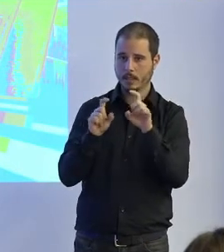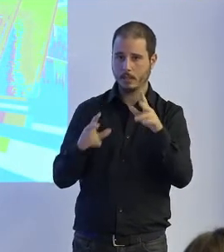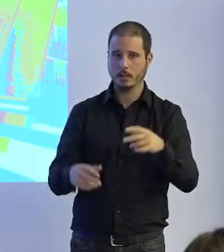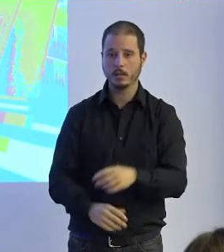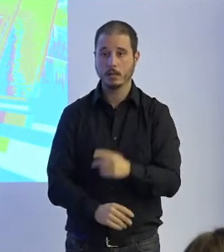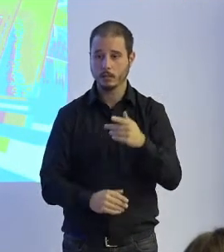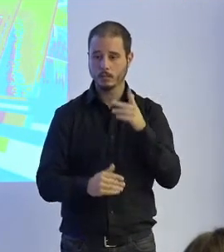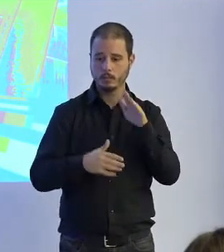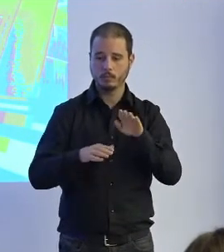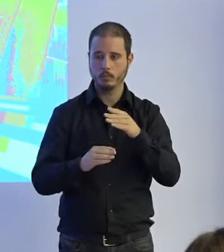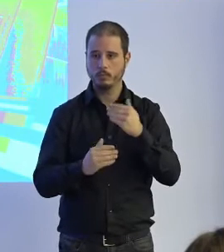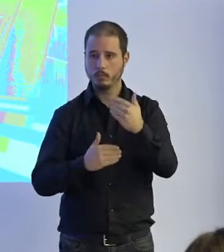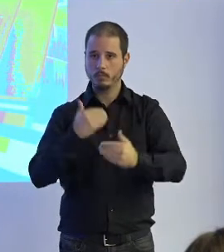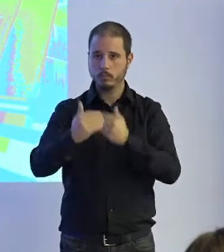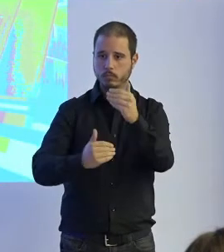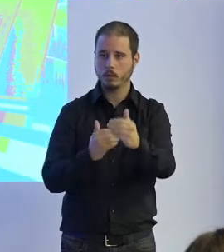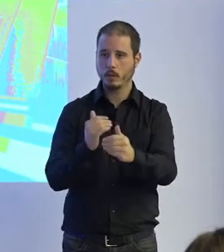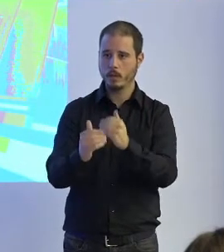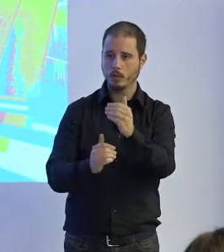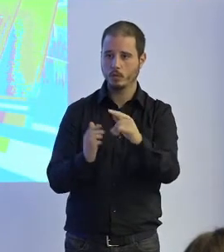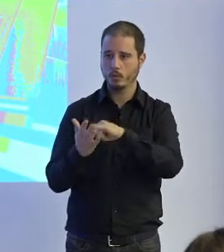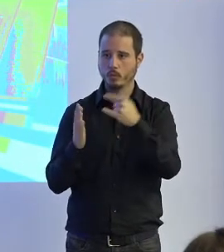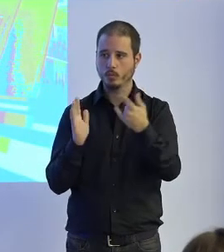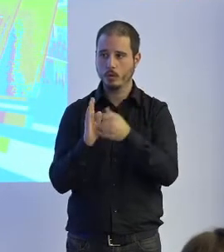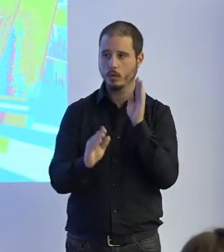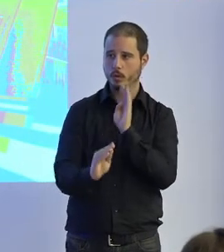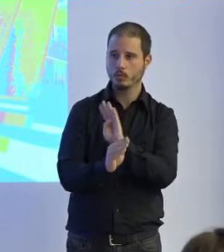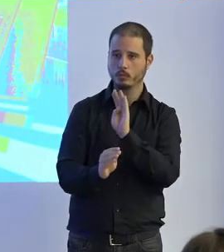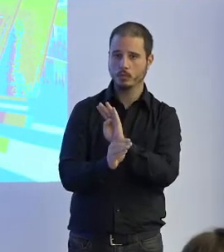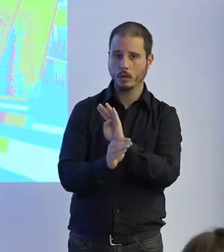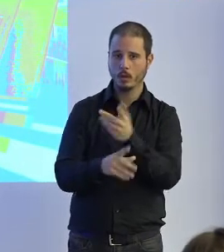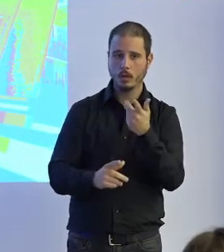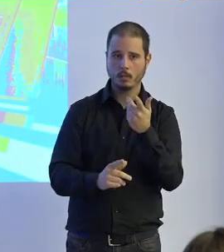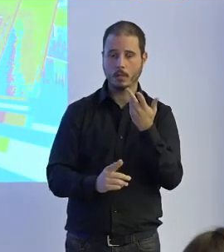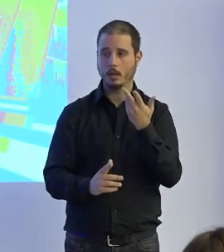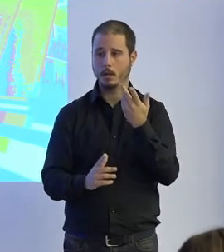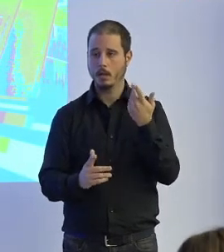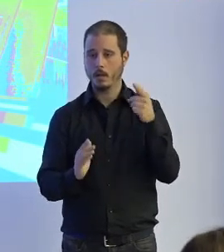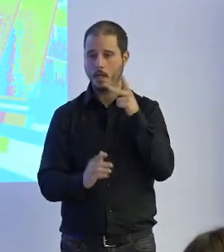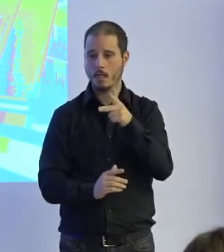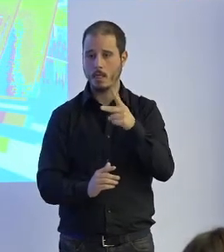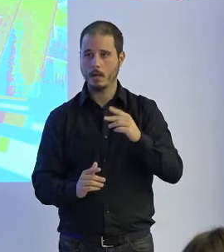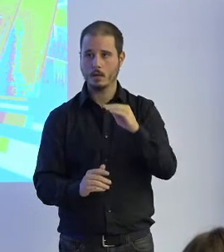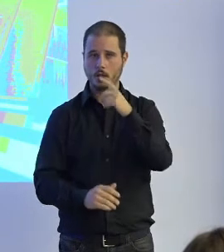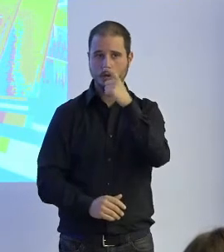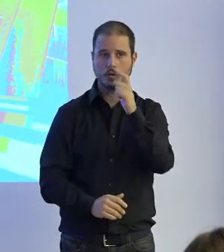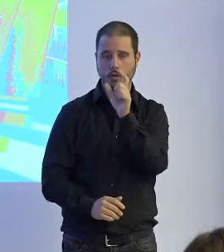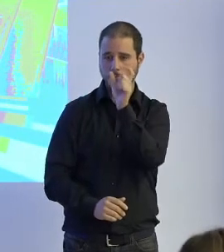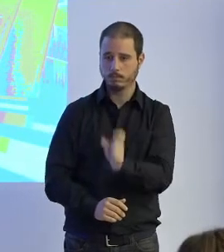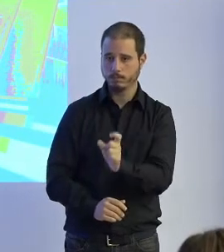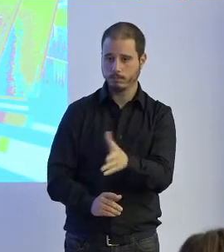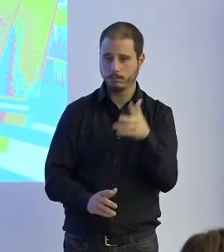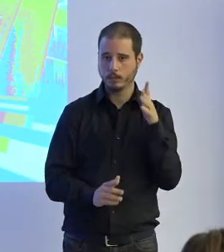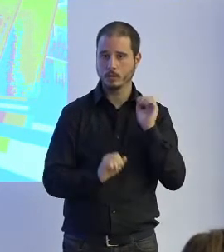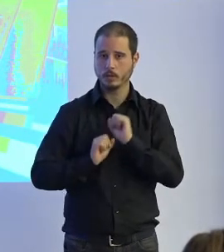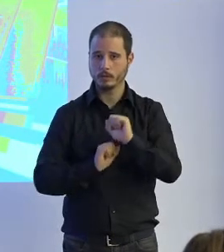proyecto los cuidados necesarios para que no se vulneren los derechos de las personas que puedan resultar afectadas y para que se apliquen